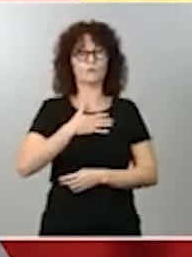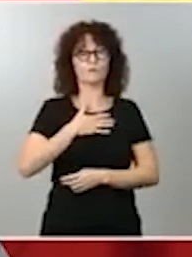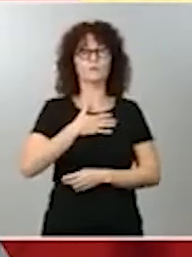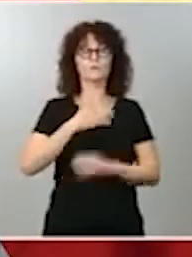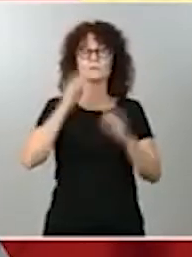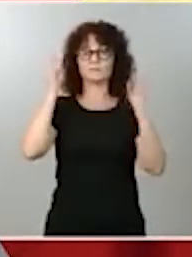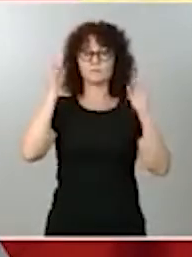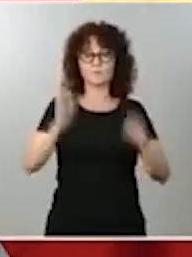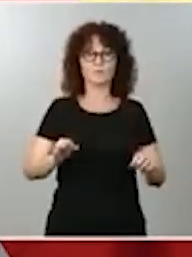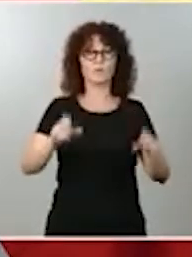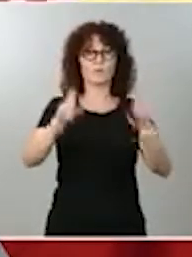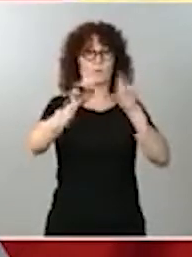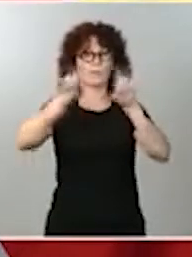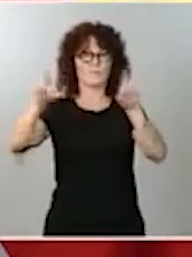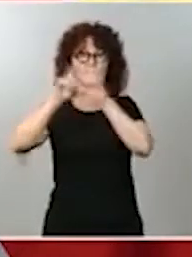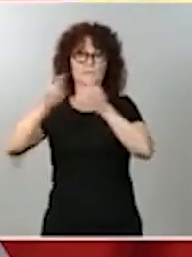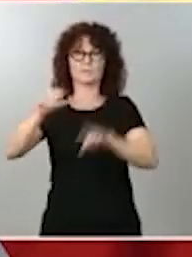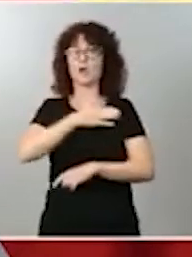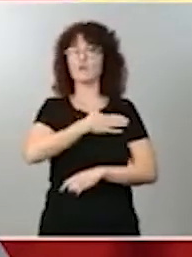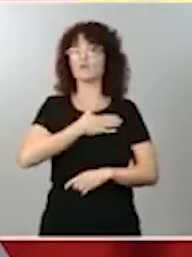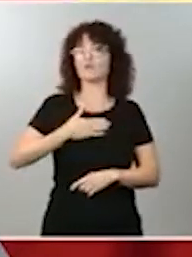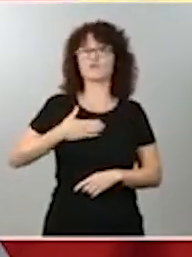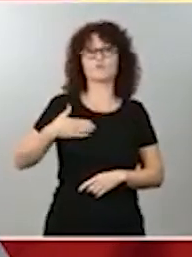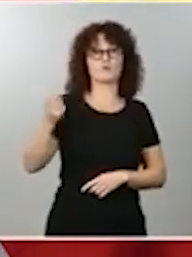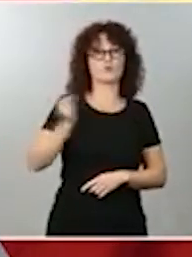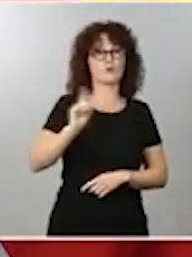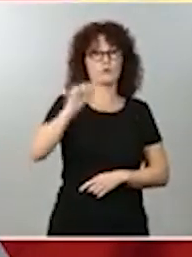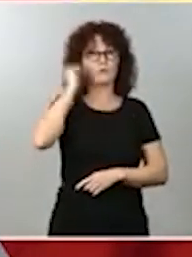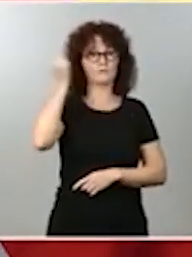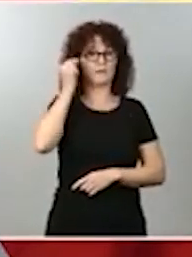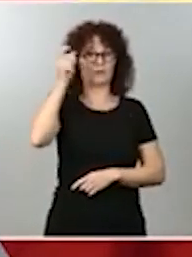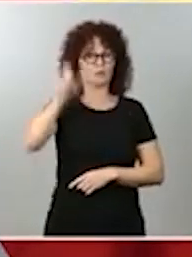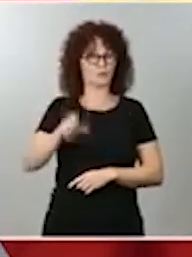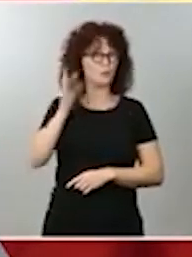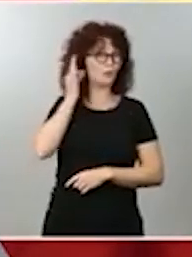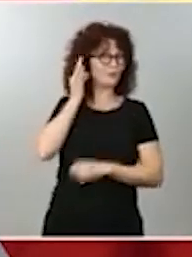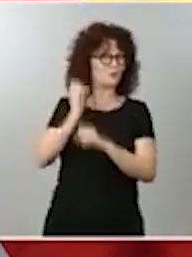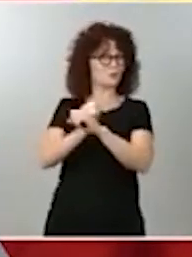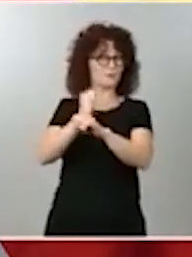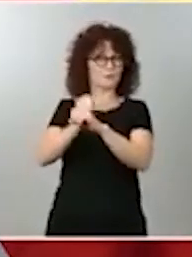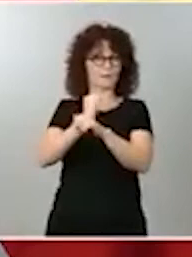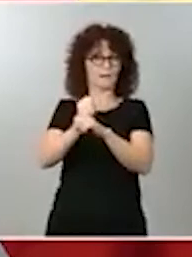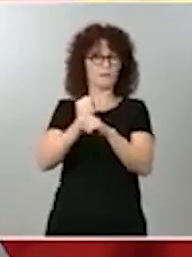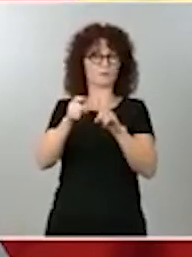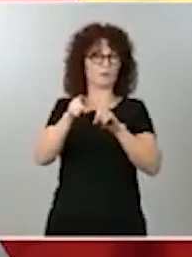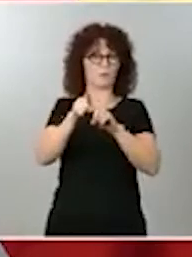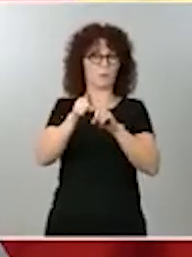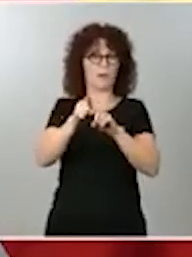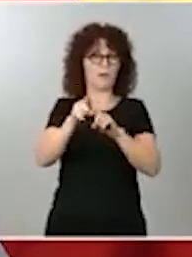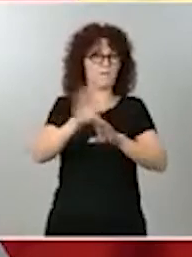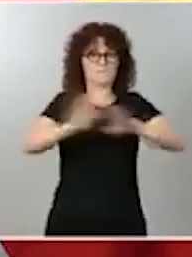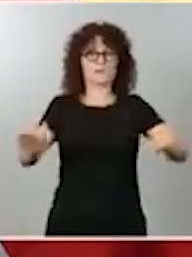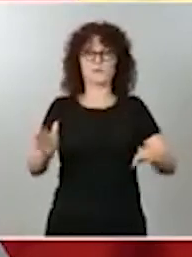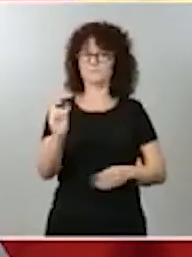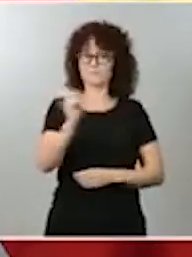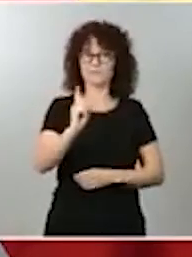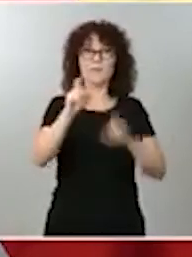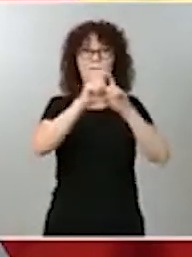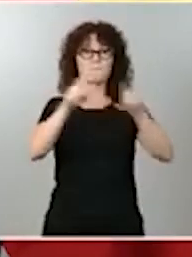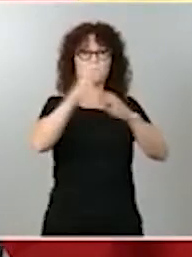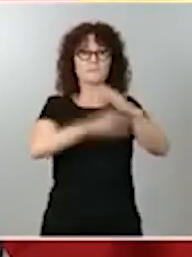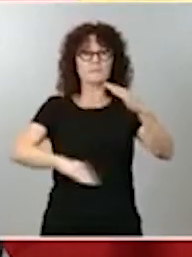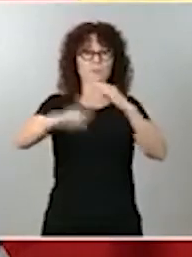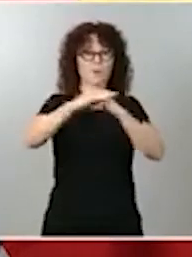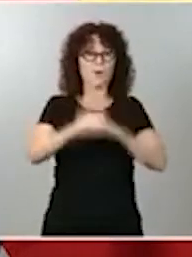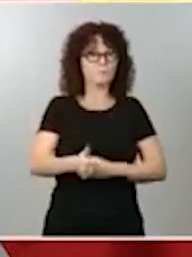talento de sus trabajadoras. Ya digo, sería un profundo error, pero es que, además, las empresas, cuanto más iguales son y cuantas mejores